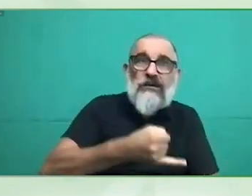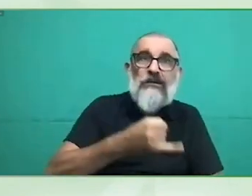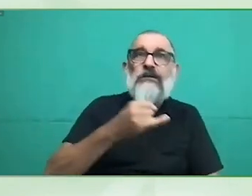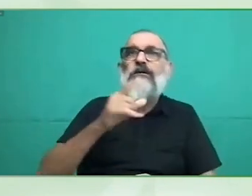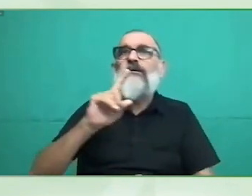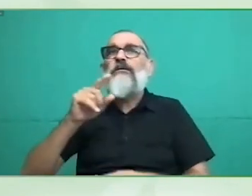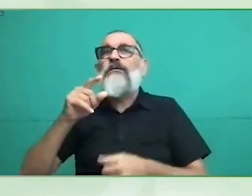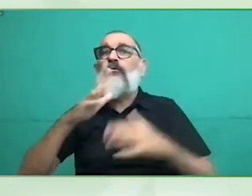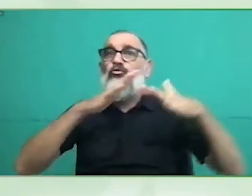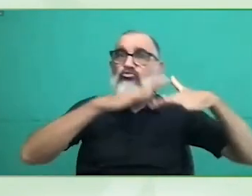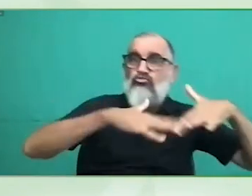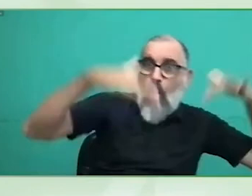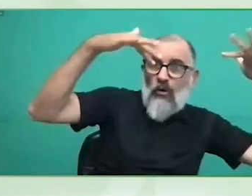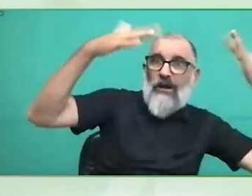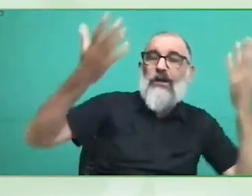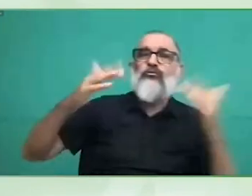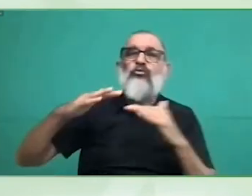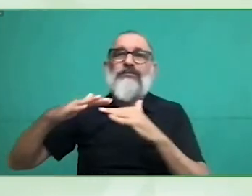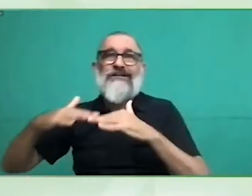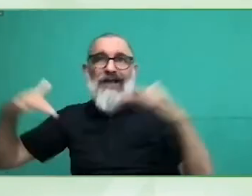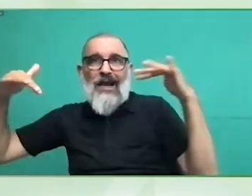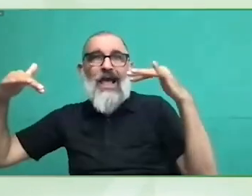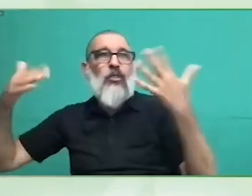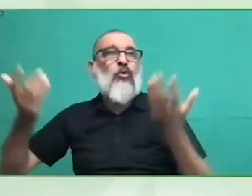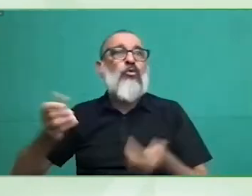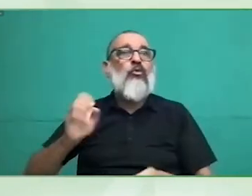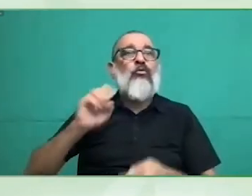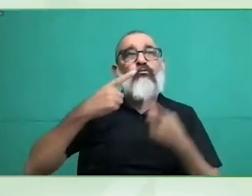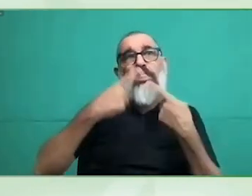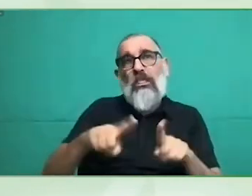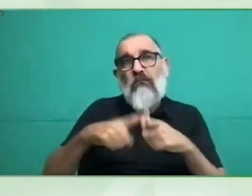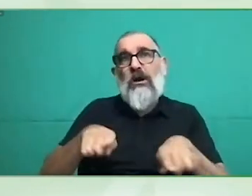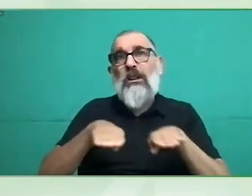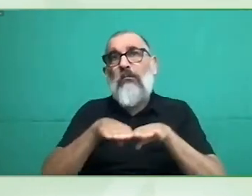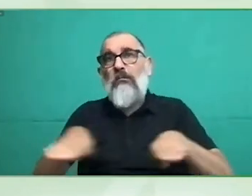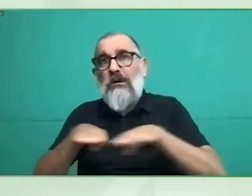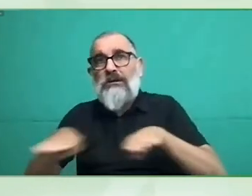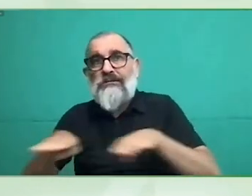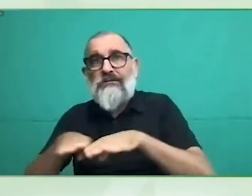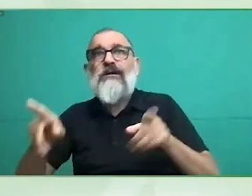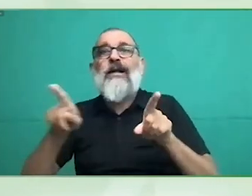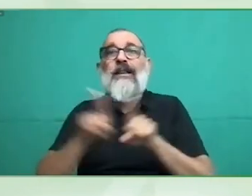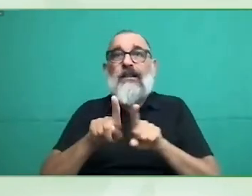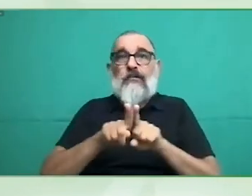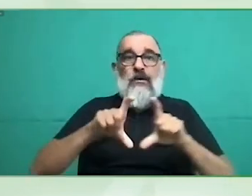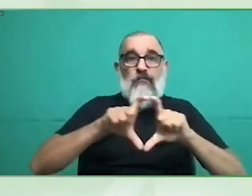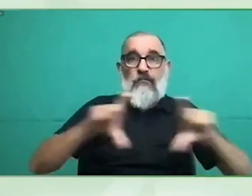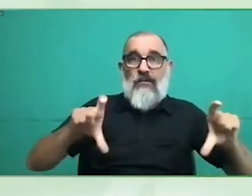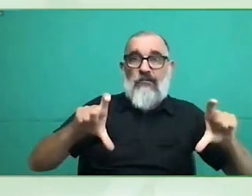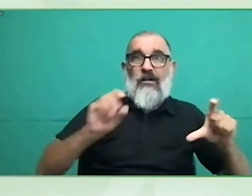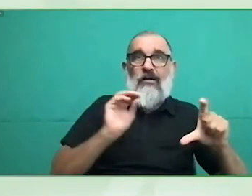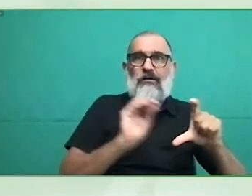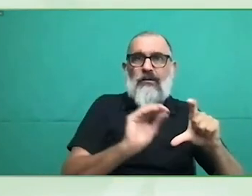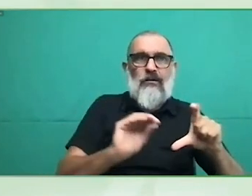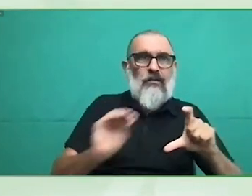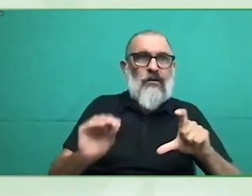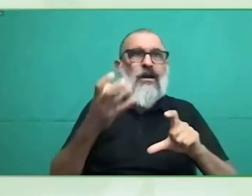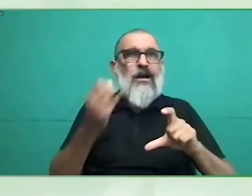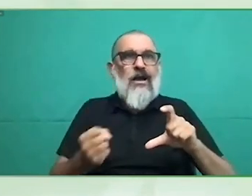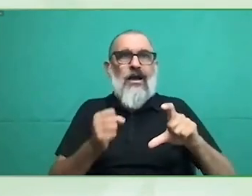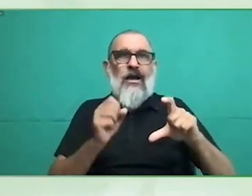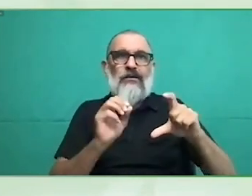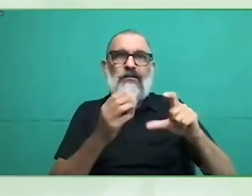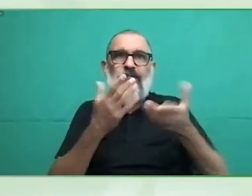que no sólo nos permite utilizarlo a personas ciegas o con una